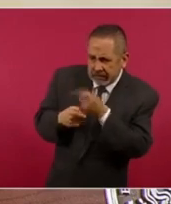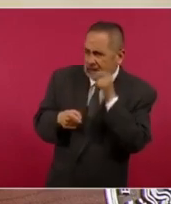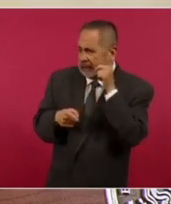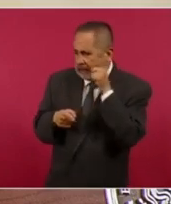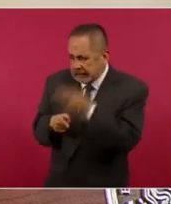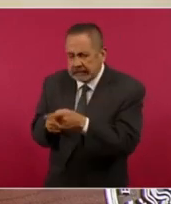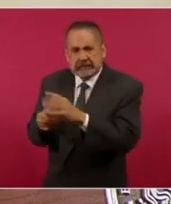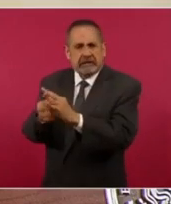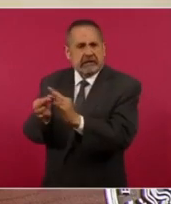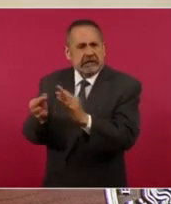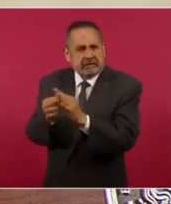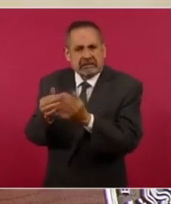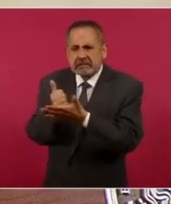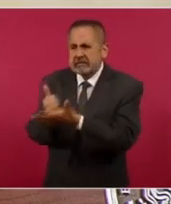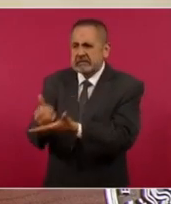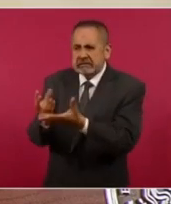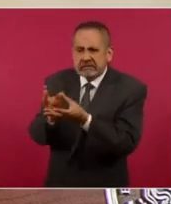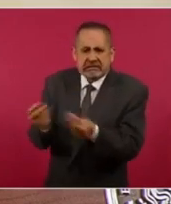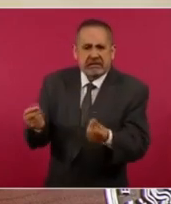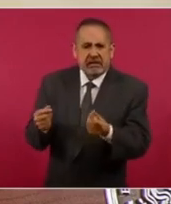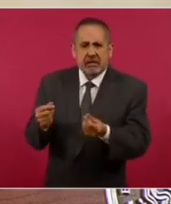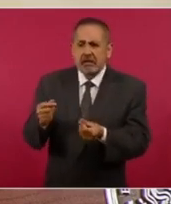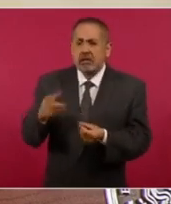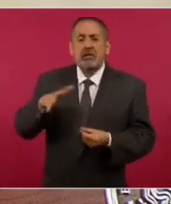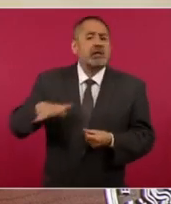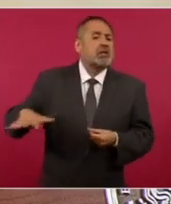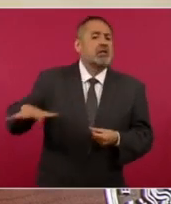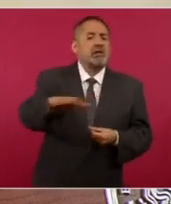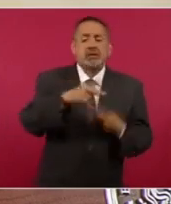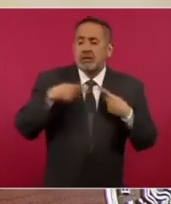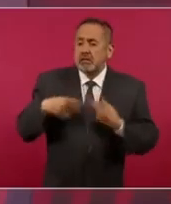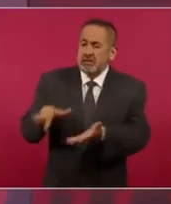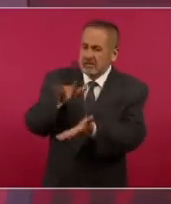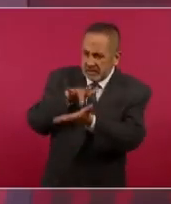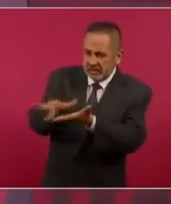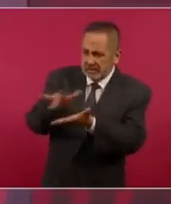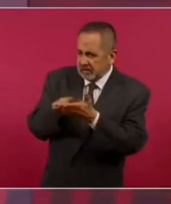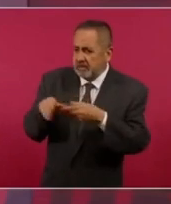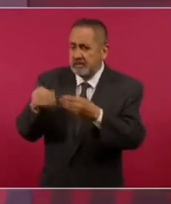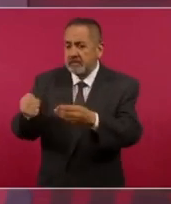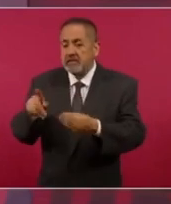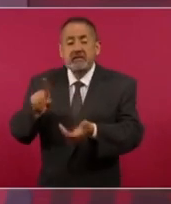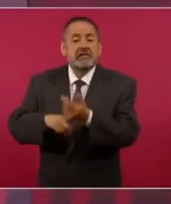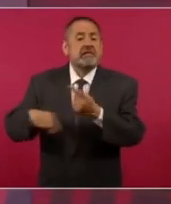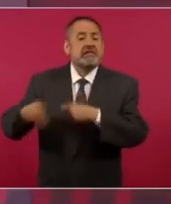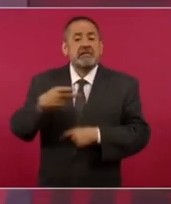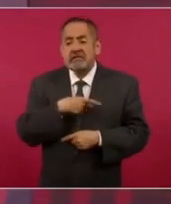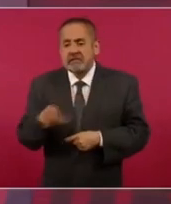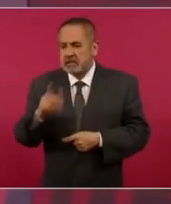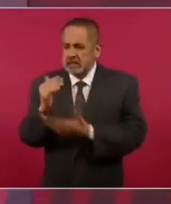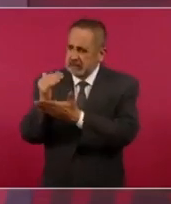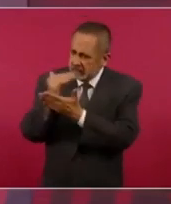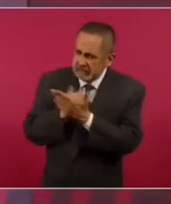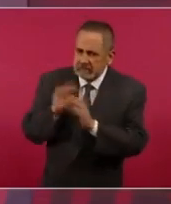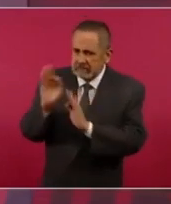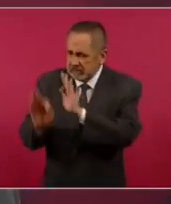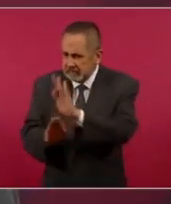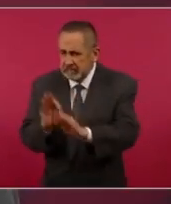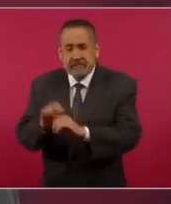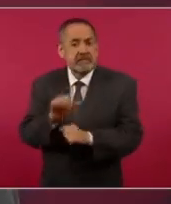que se apoye al pueblo, que se combata la pobreza, que se atienda a los jóvenes,